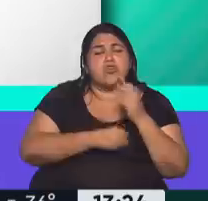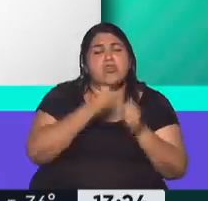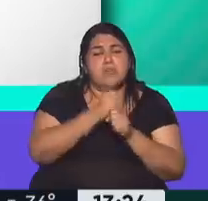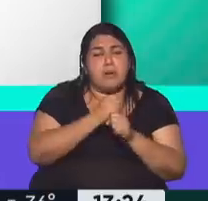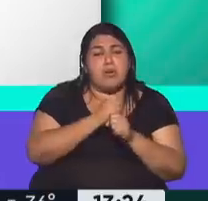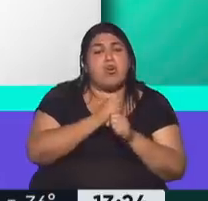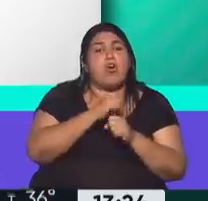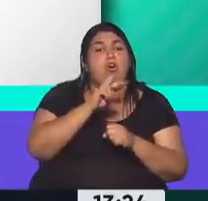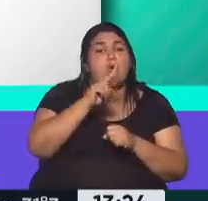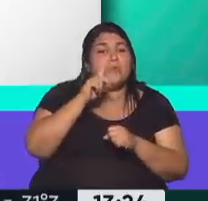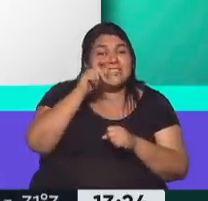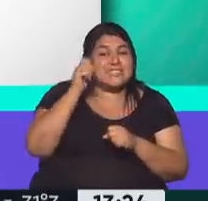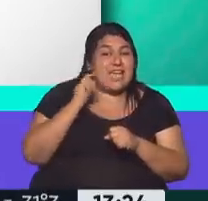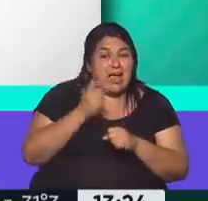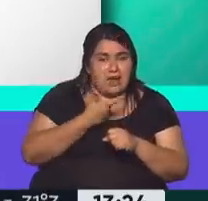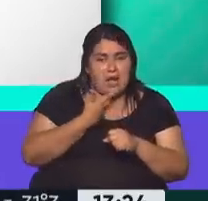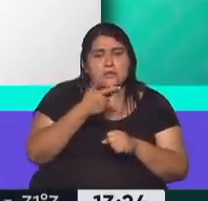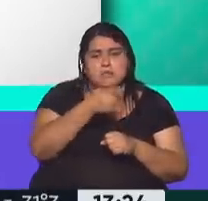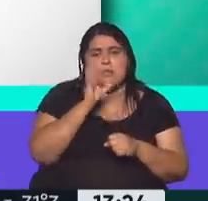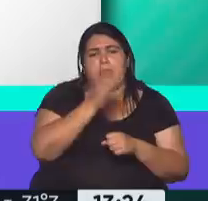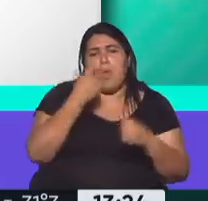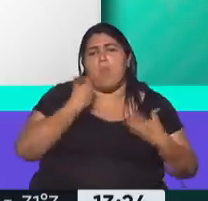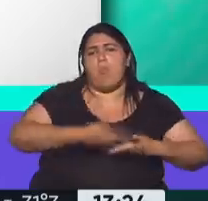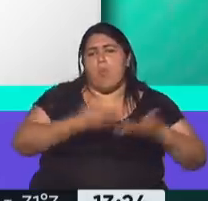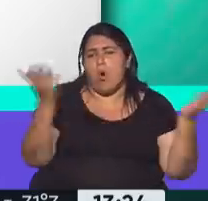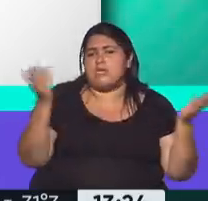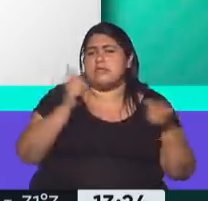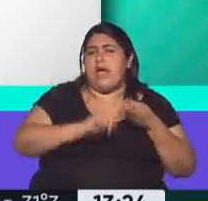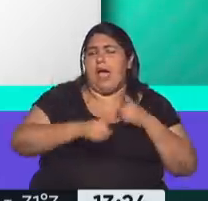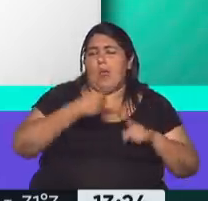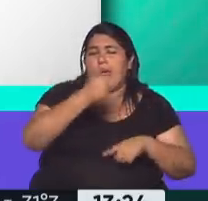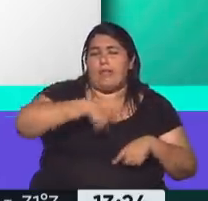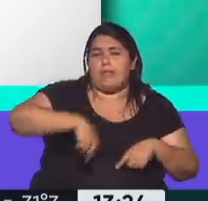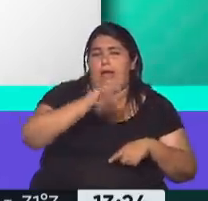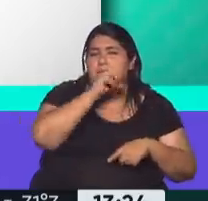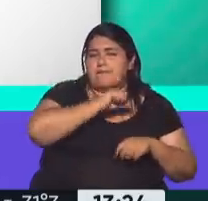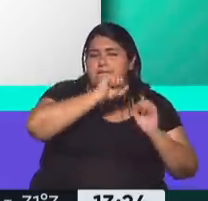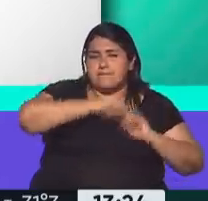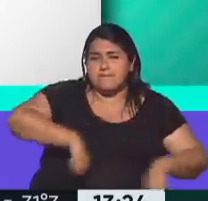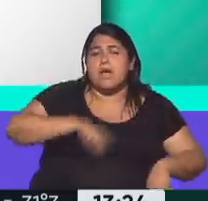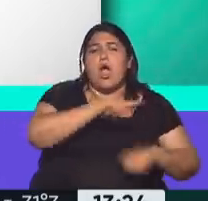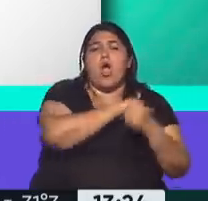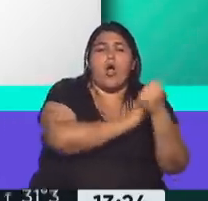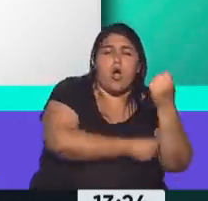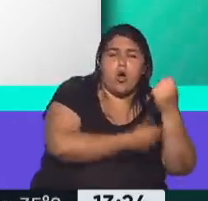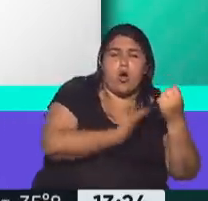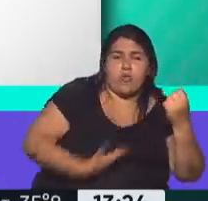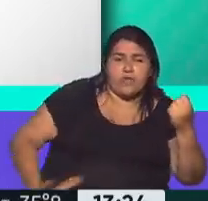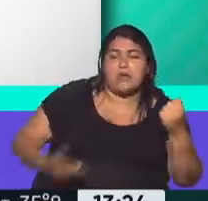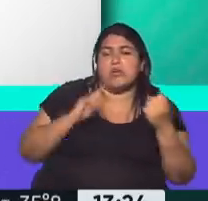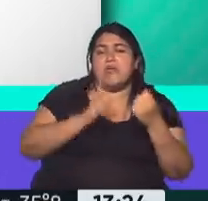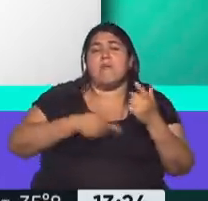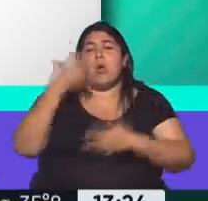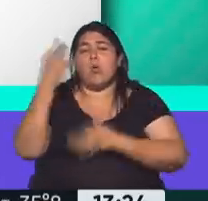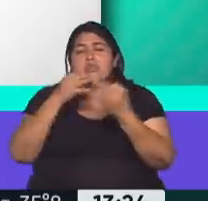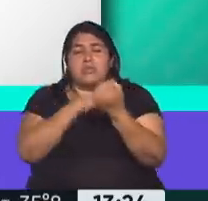Villegas, demuestra una vez más la existencia de un accionar coordinado e ilegal entre el Ejecutivo y sectores del Poder Judicial en